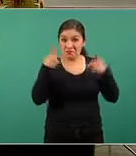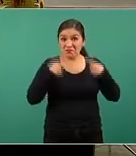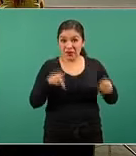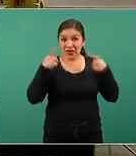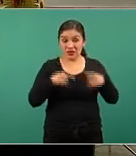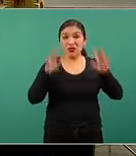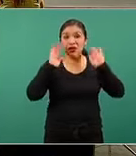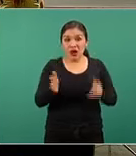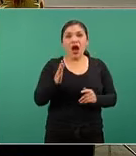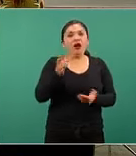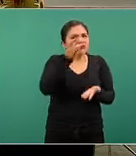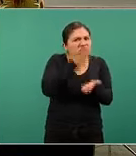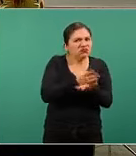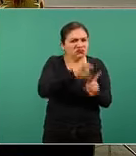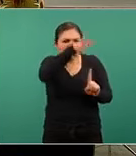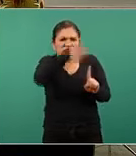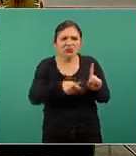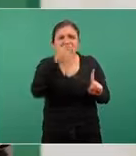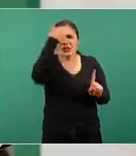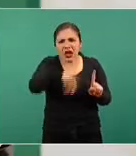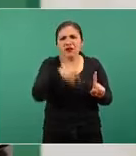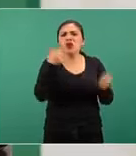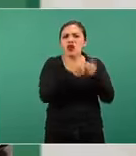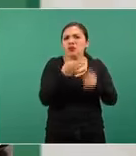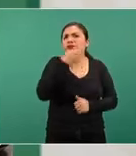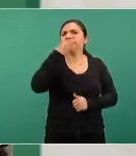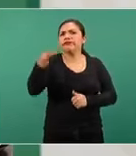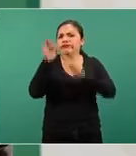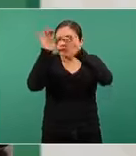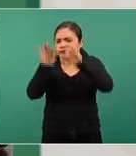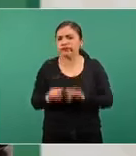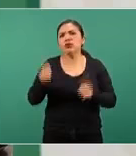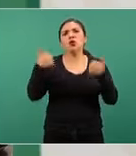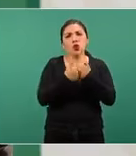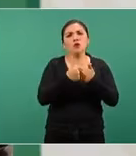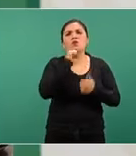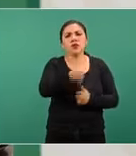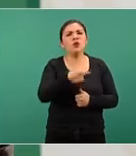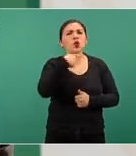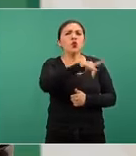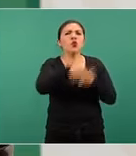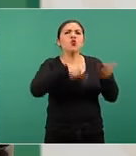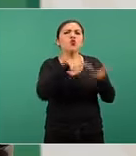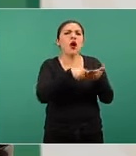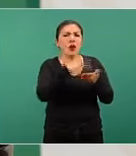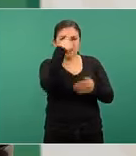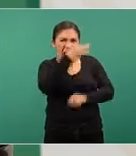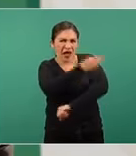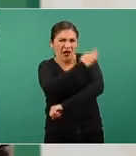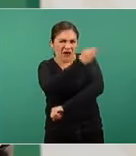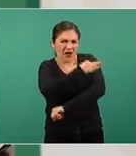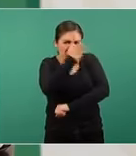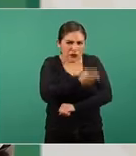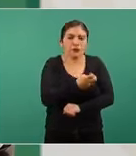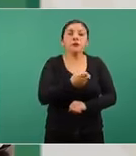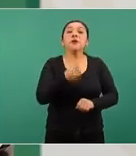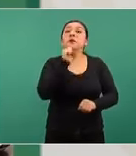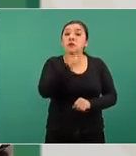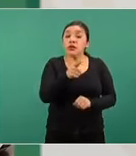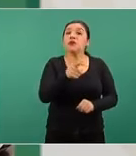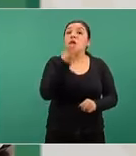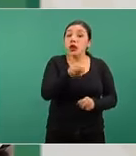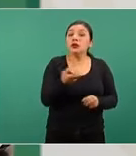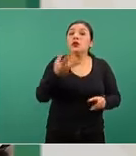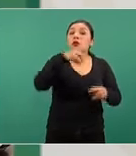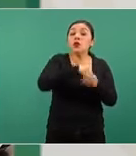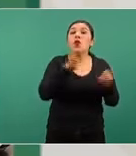fue identificada es decir hubo una notificación por parte de la unidad tratante y forma parte como bien